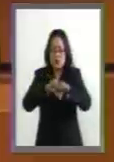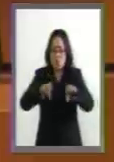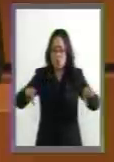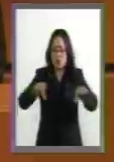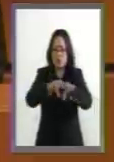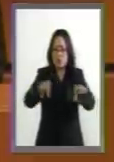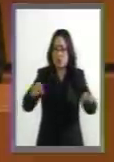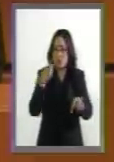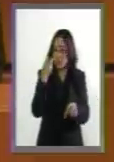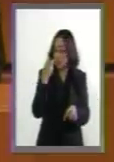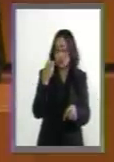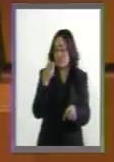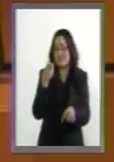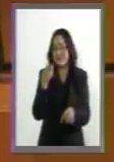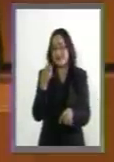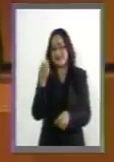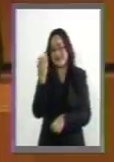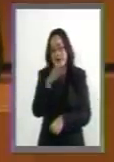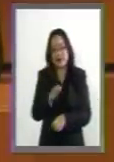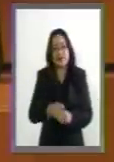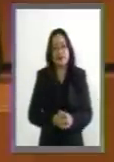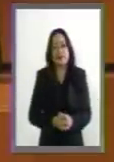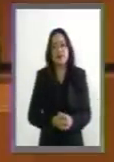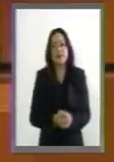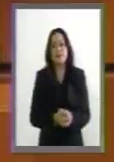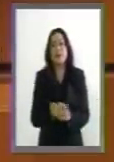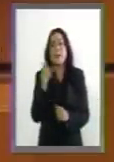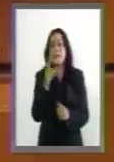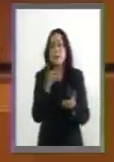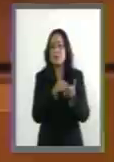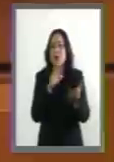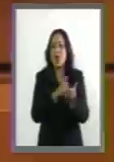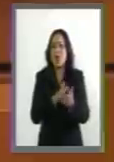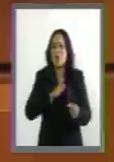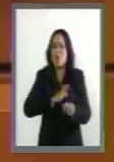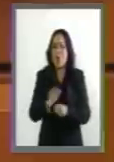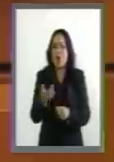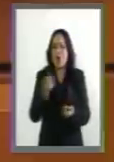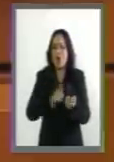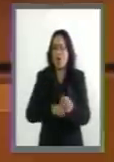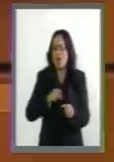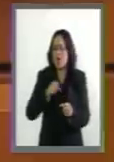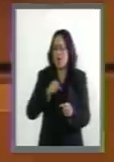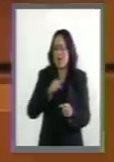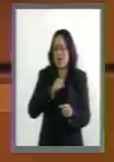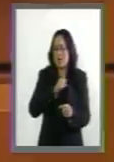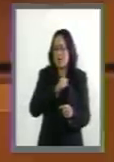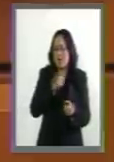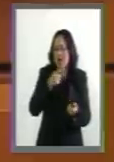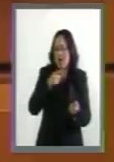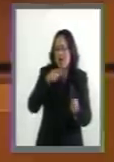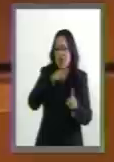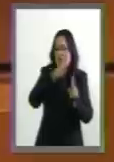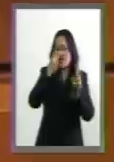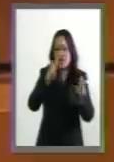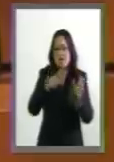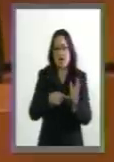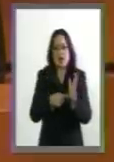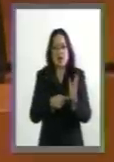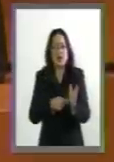se estableció el terrorismo en materia de plantas